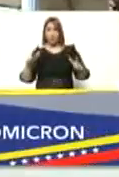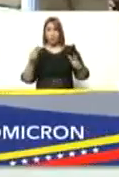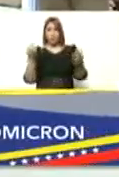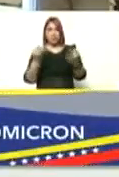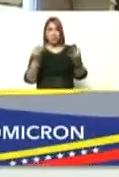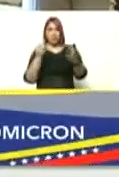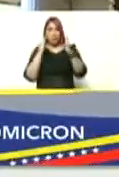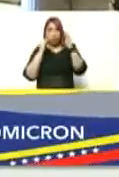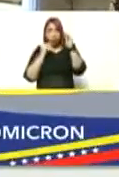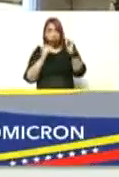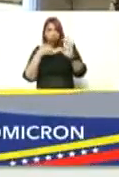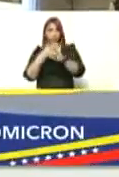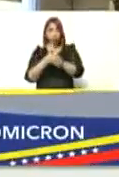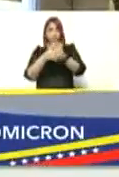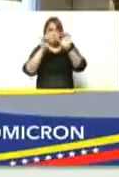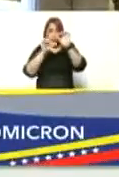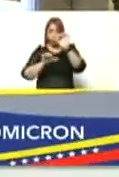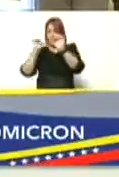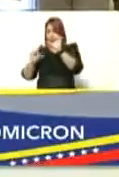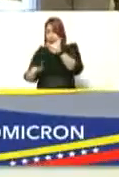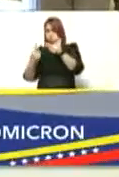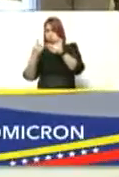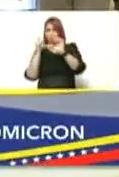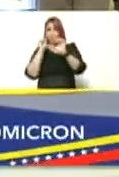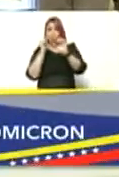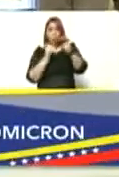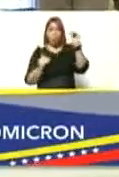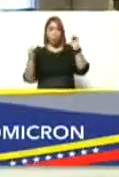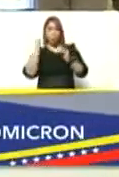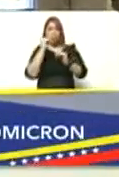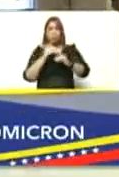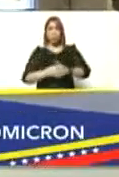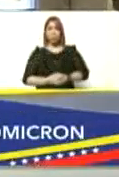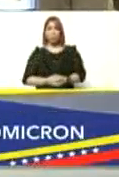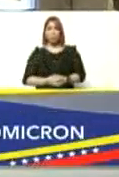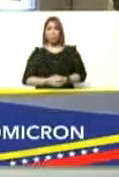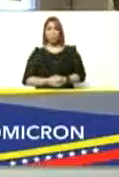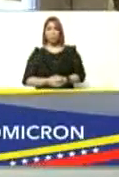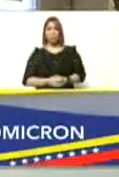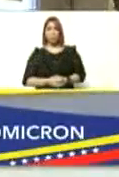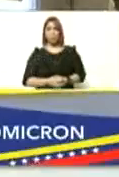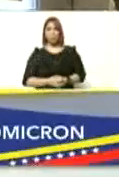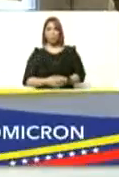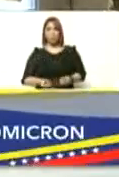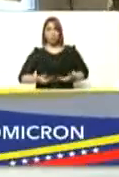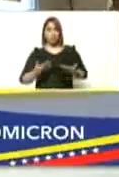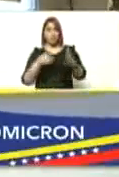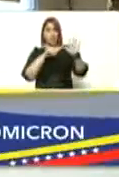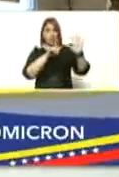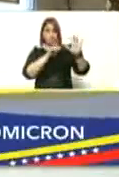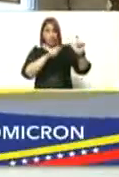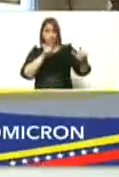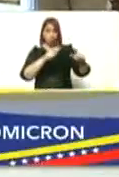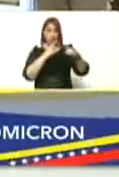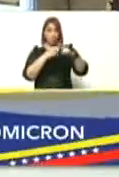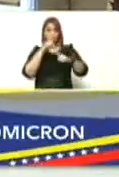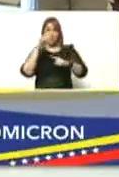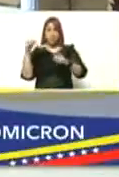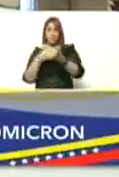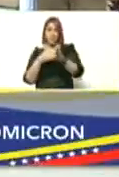estoy pendiente de esos detalles un punto Alvarado llegamos a seis casos por cien mil